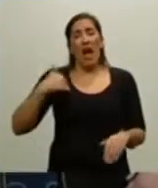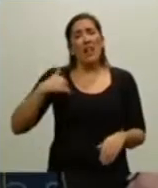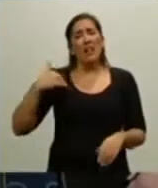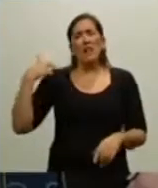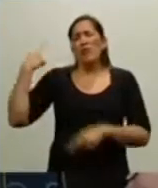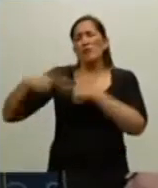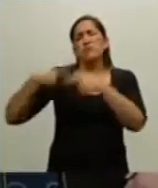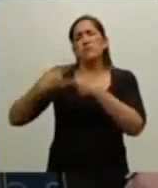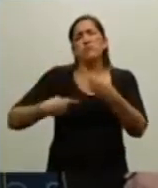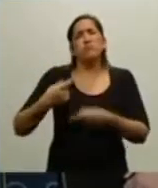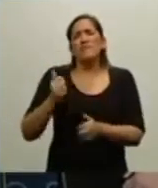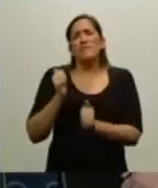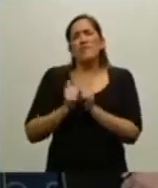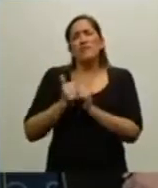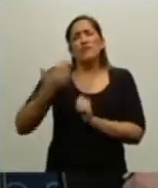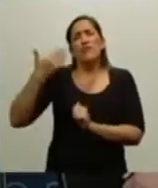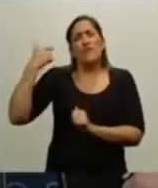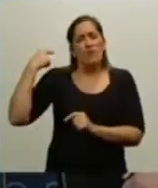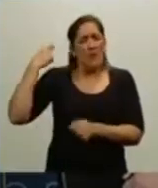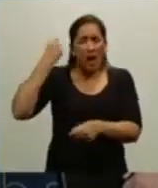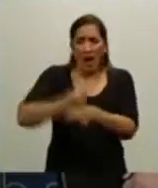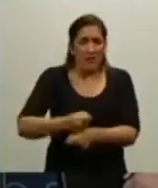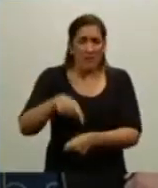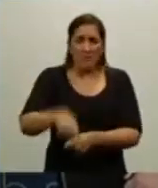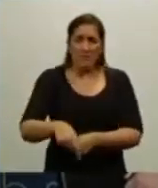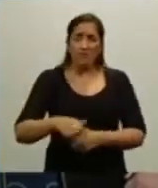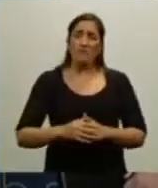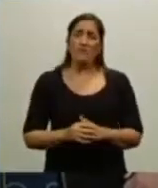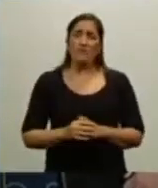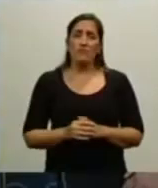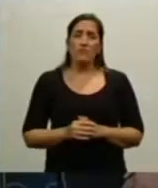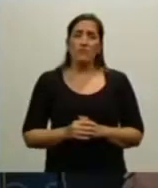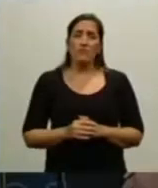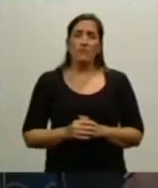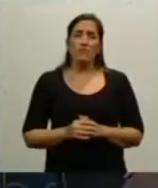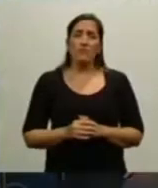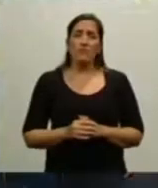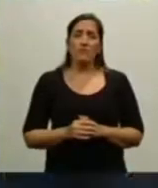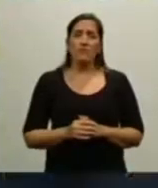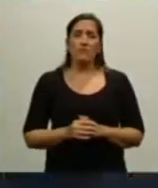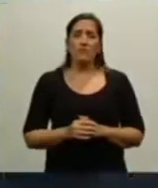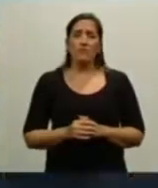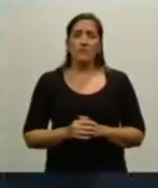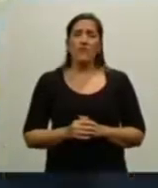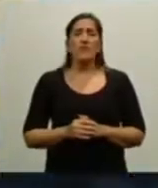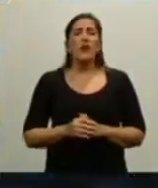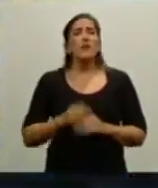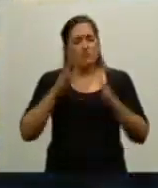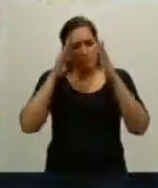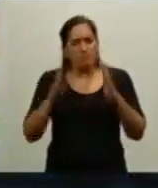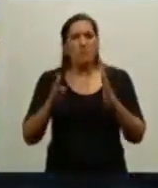ha hecho de la paz paz,